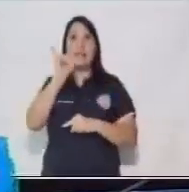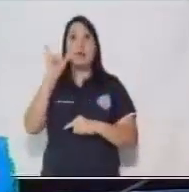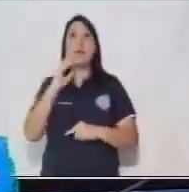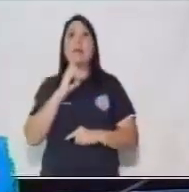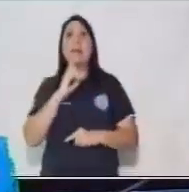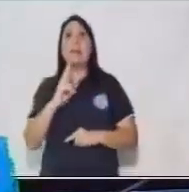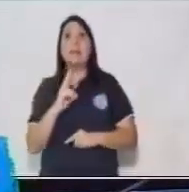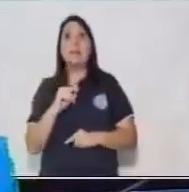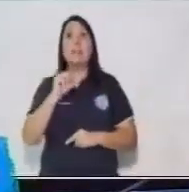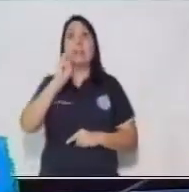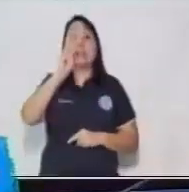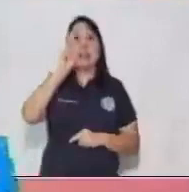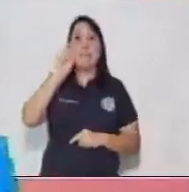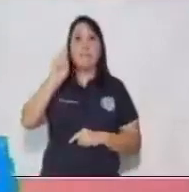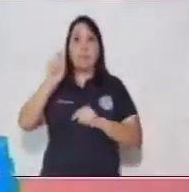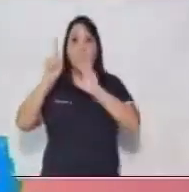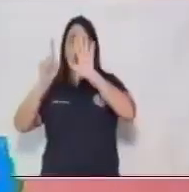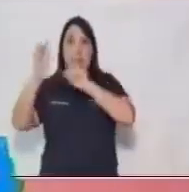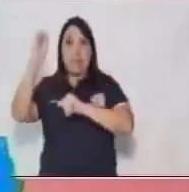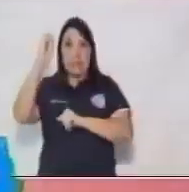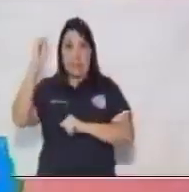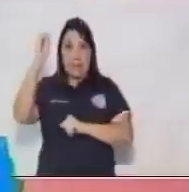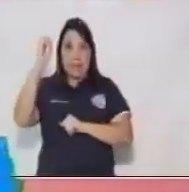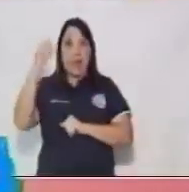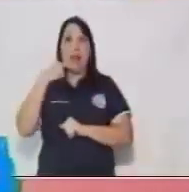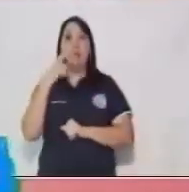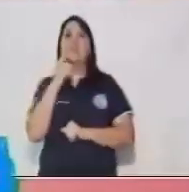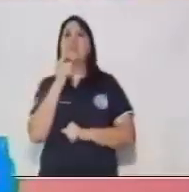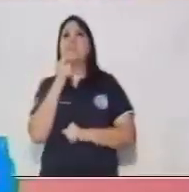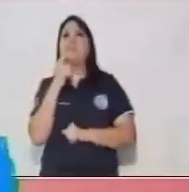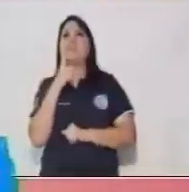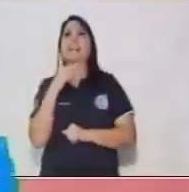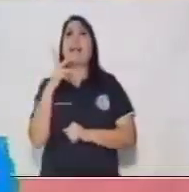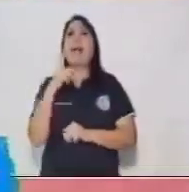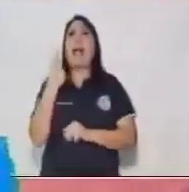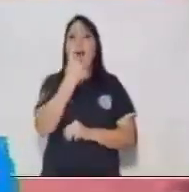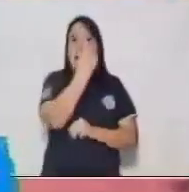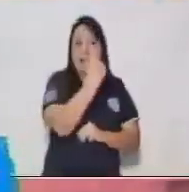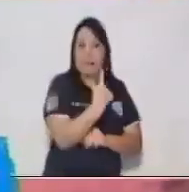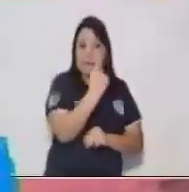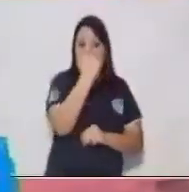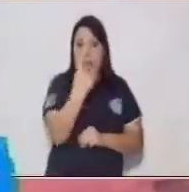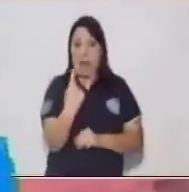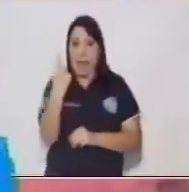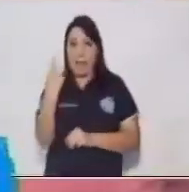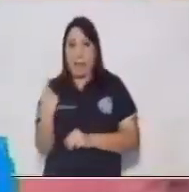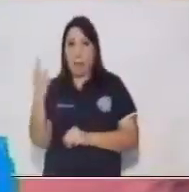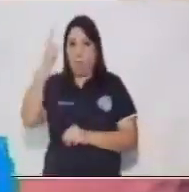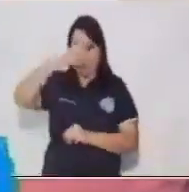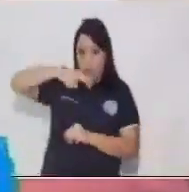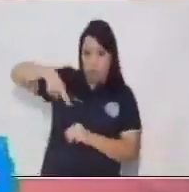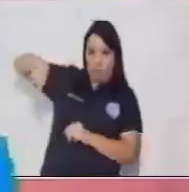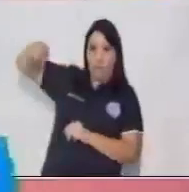3.6 grados, que va a corresponder a cada una de las frecuencias.